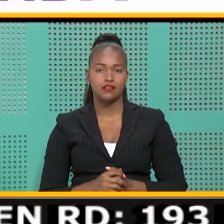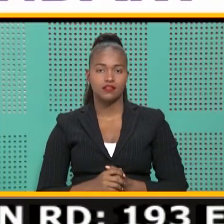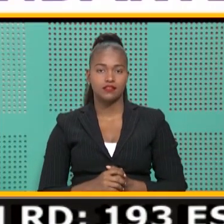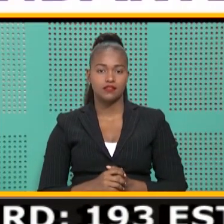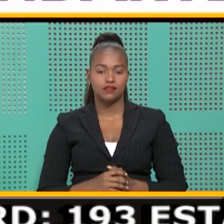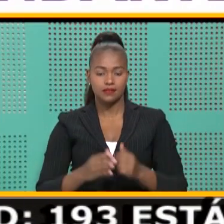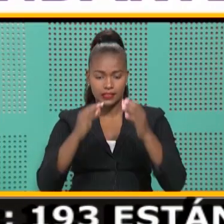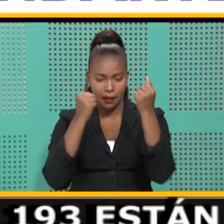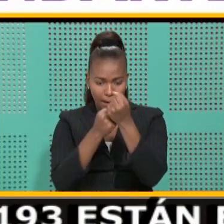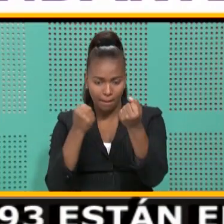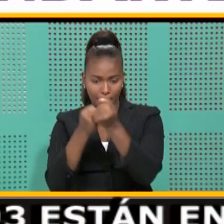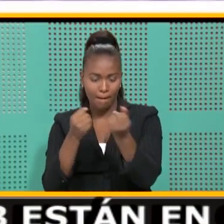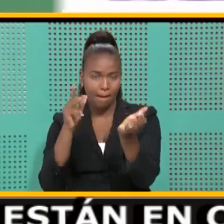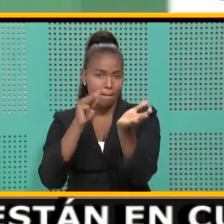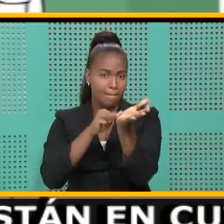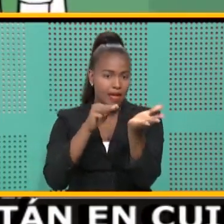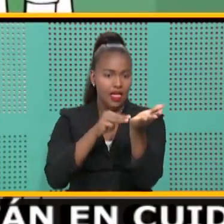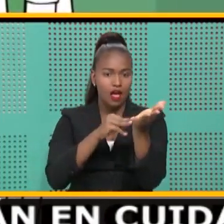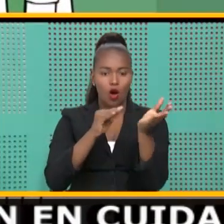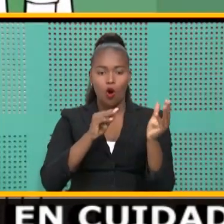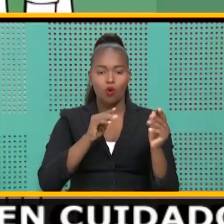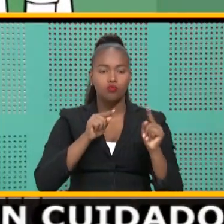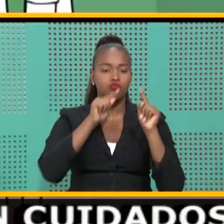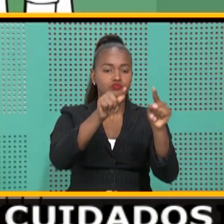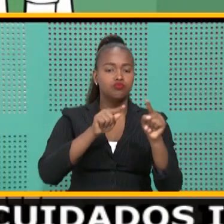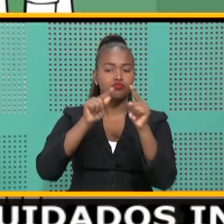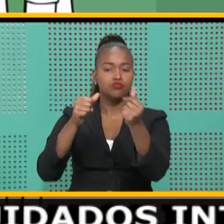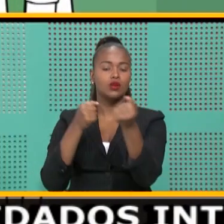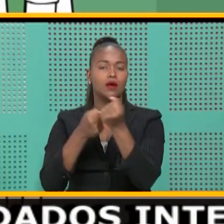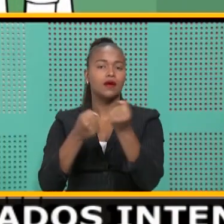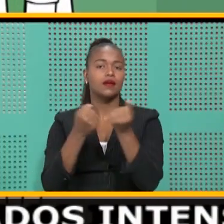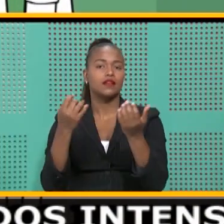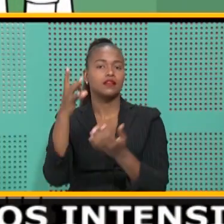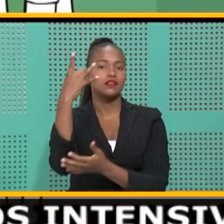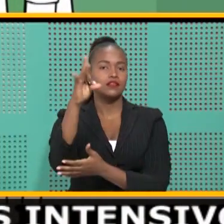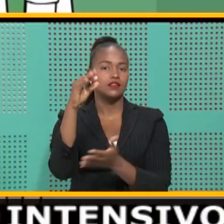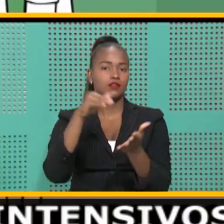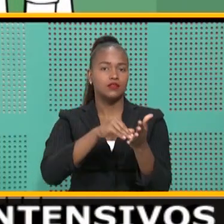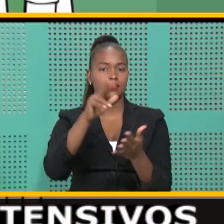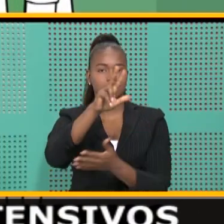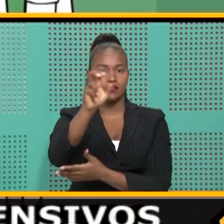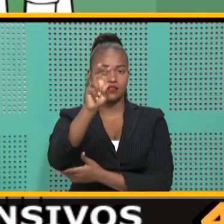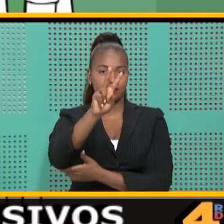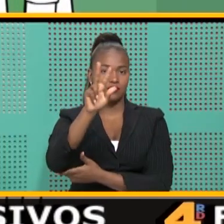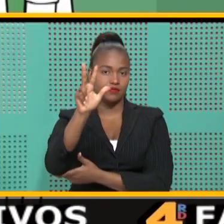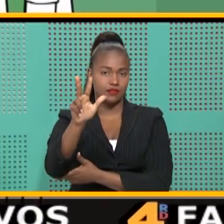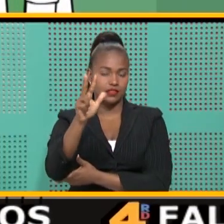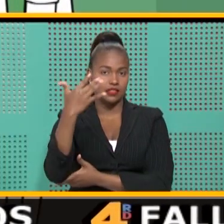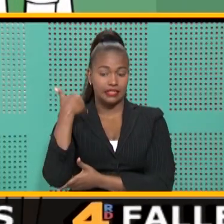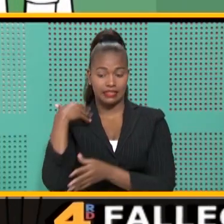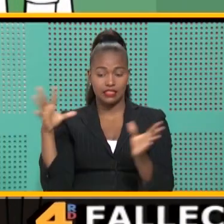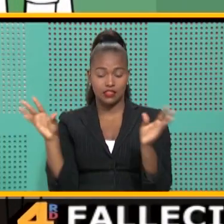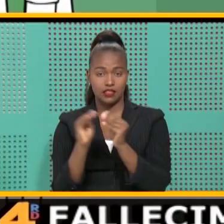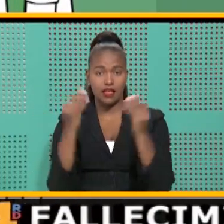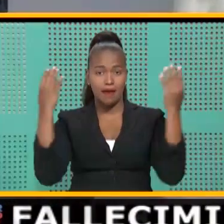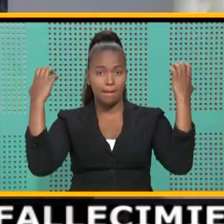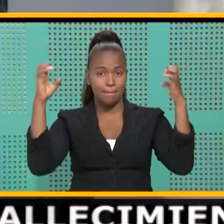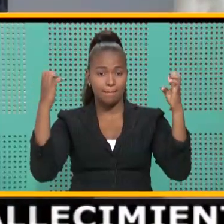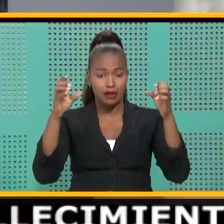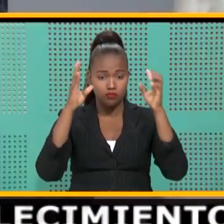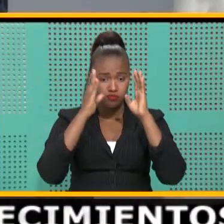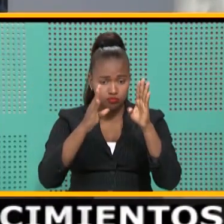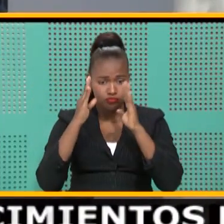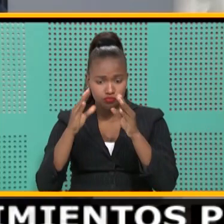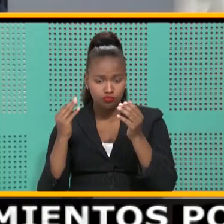de asistencia médica remotas, 18.323, con un total de emergencias